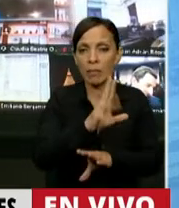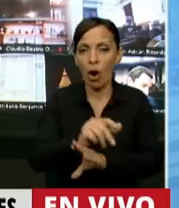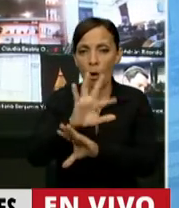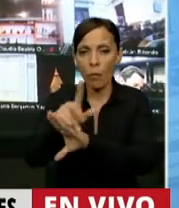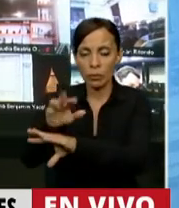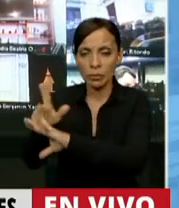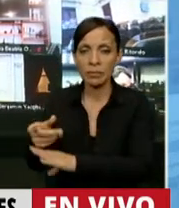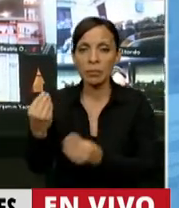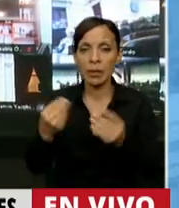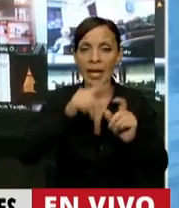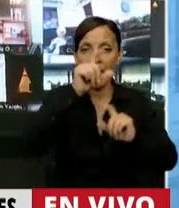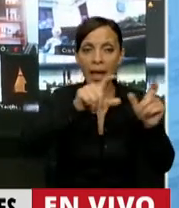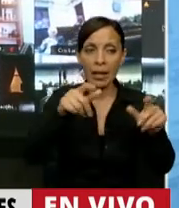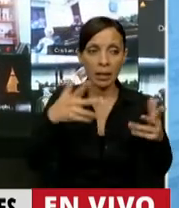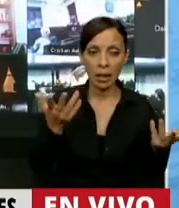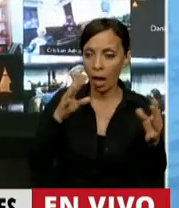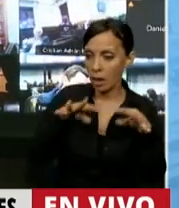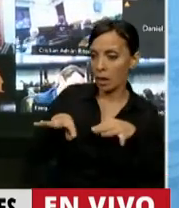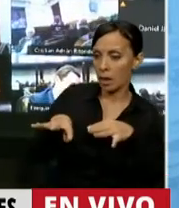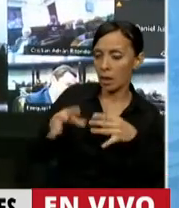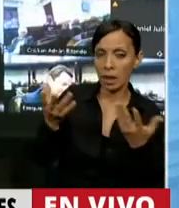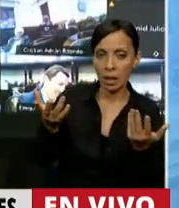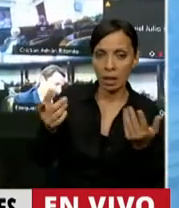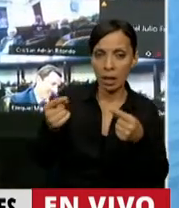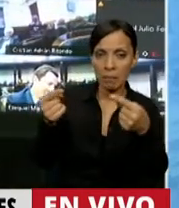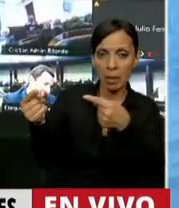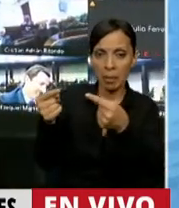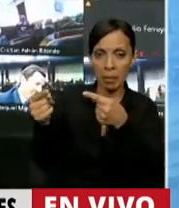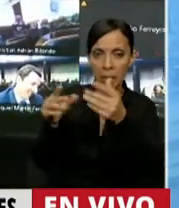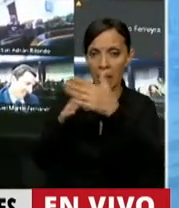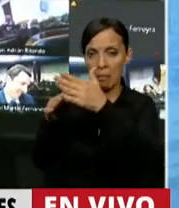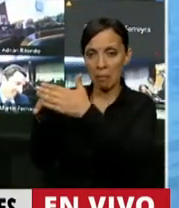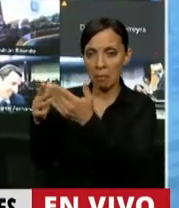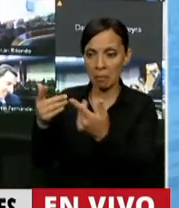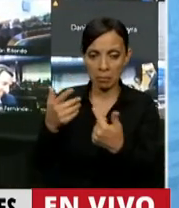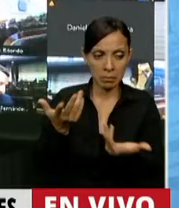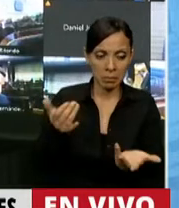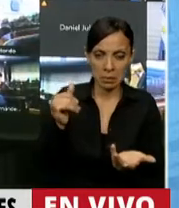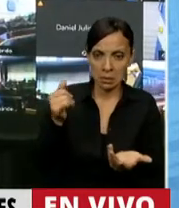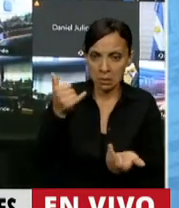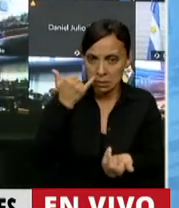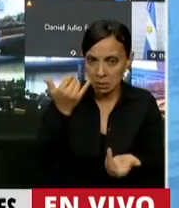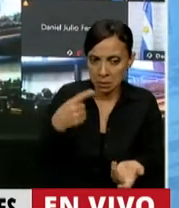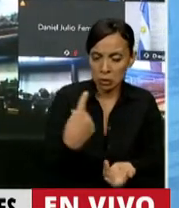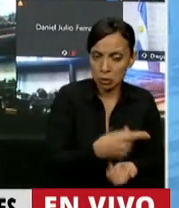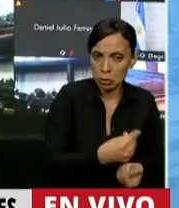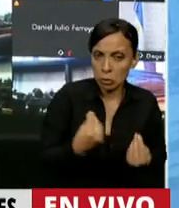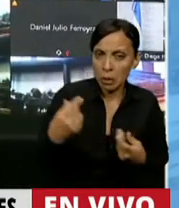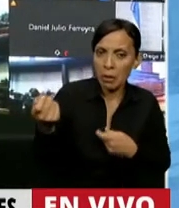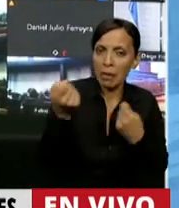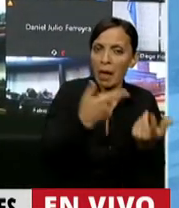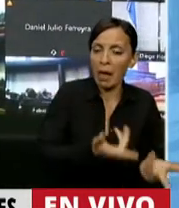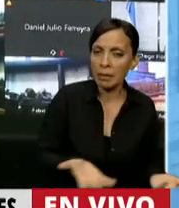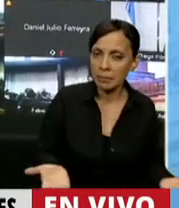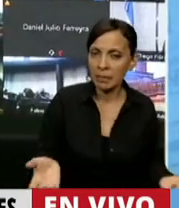gente en su conjunto se queda mirando esta guerra de camarillas y dice ¿y a mí cuando me toca? Ah no, le informo que a la